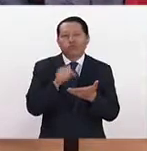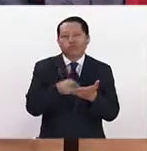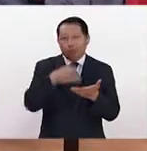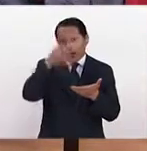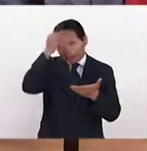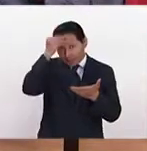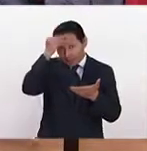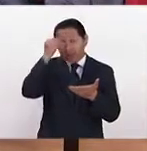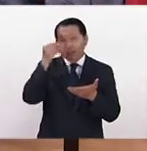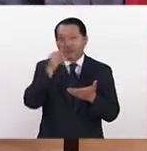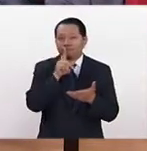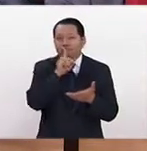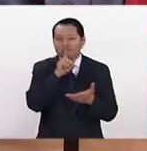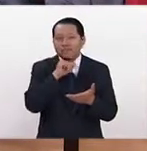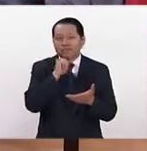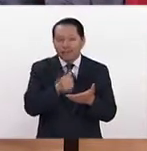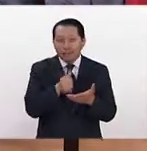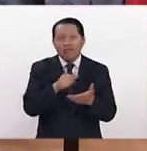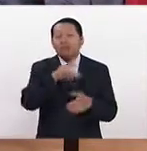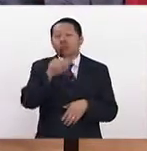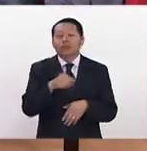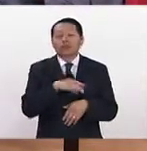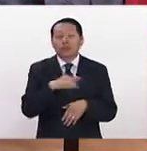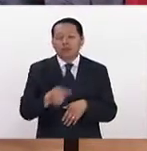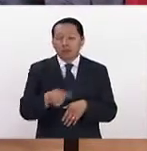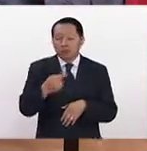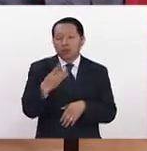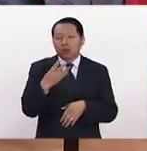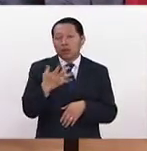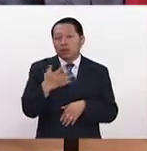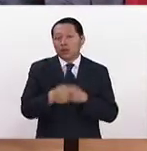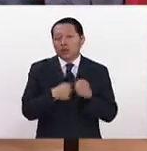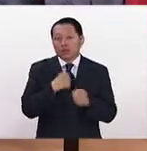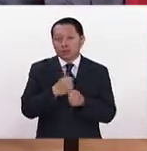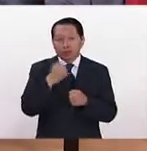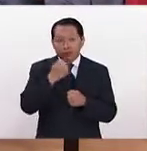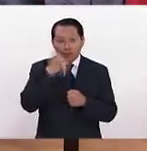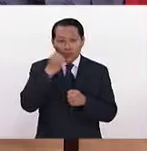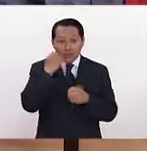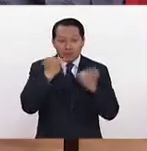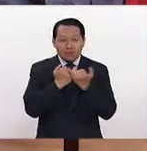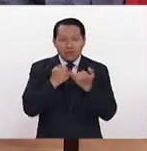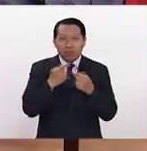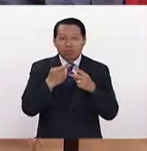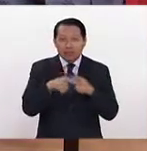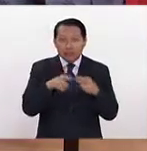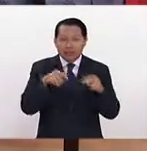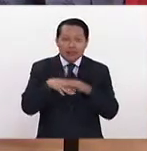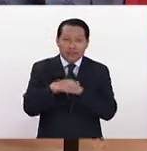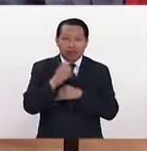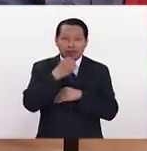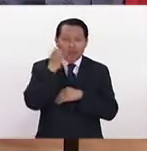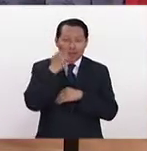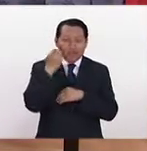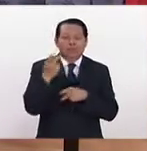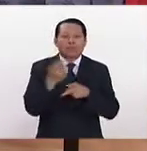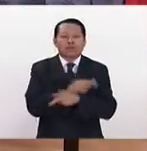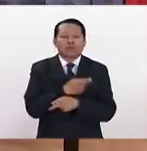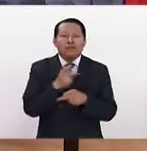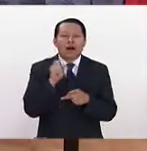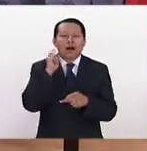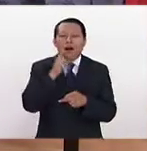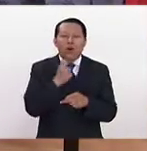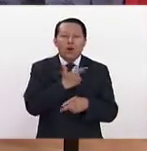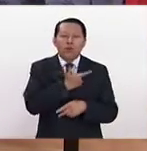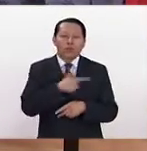aprendiendo a manejar sus emociones. Luego van a cumplir 4 o 5 años. En la escuela están sociabilizando. ¿Qué pasa? Que algo no me